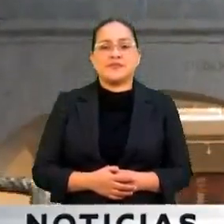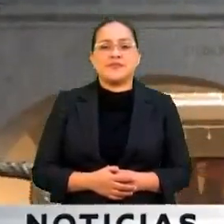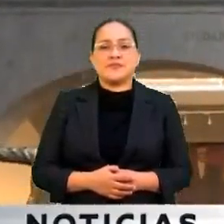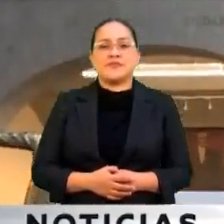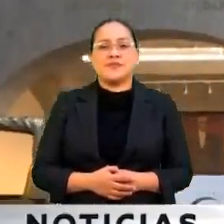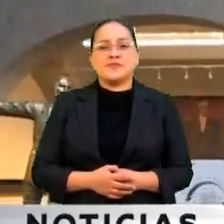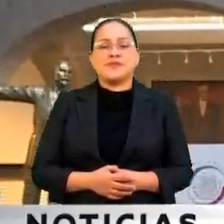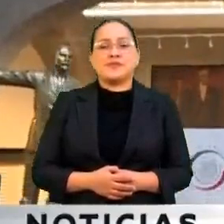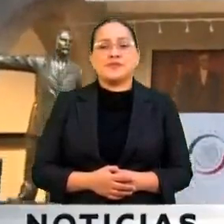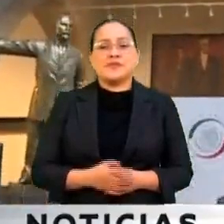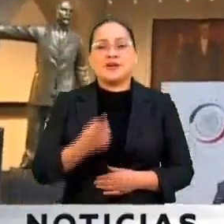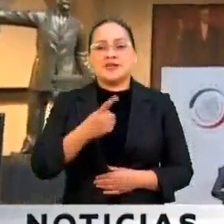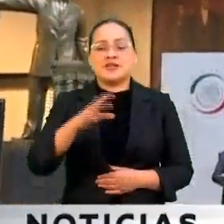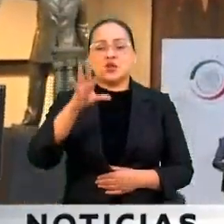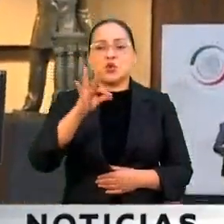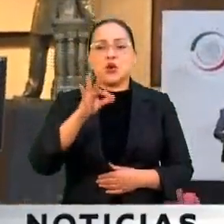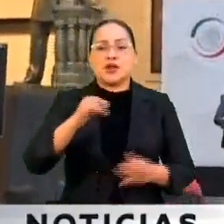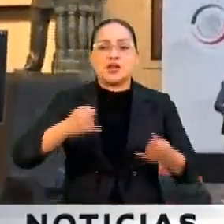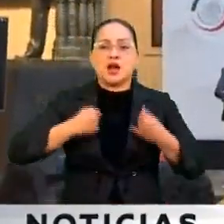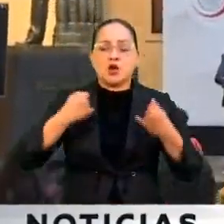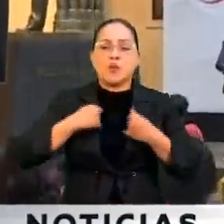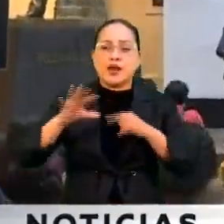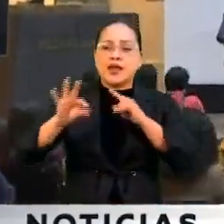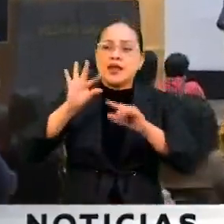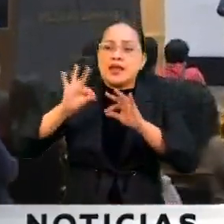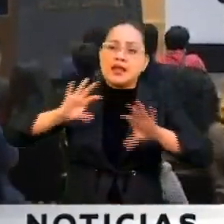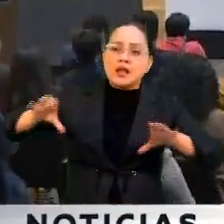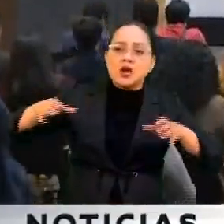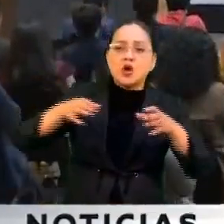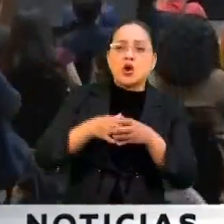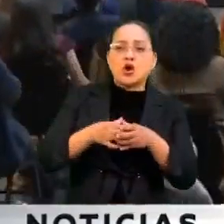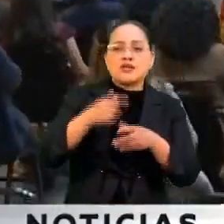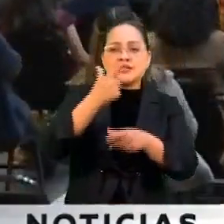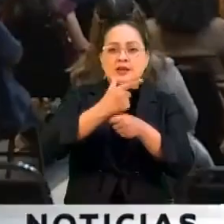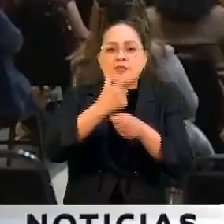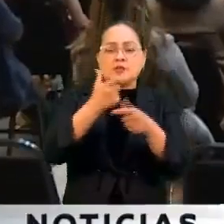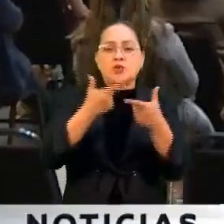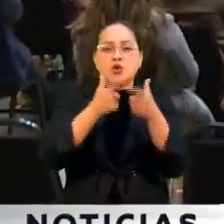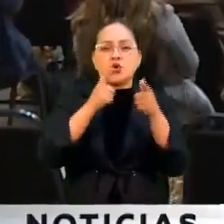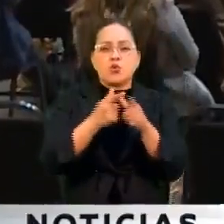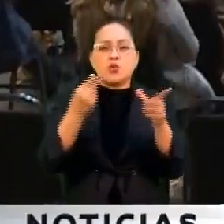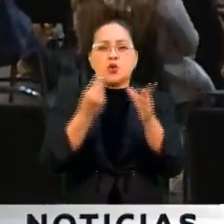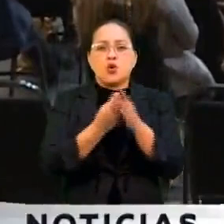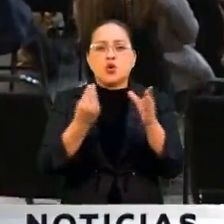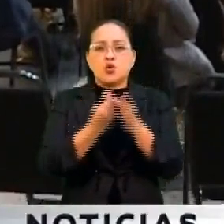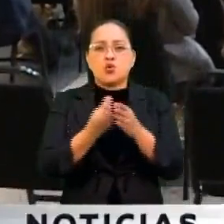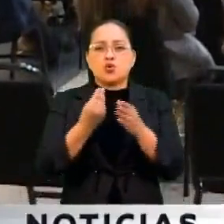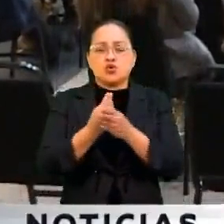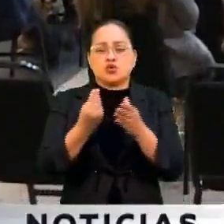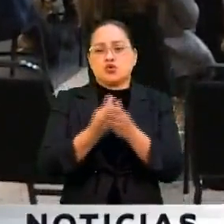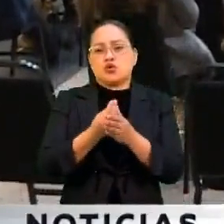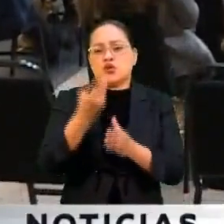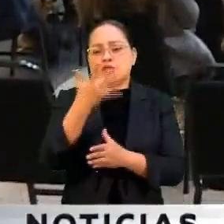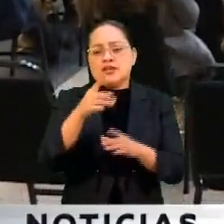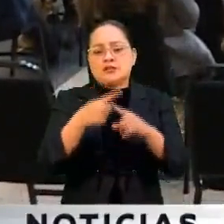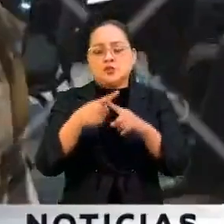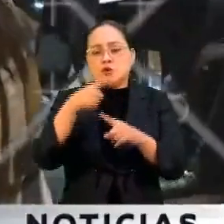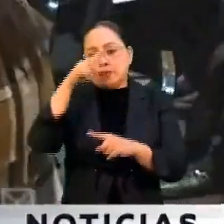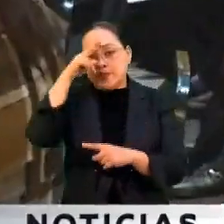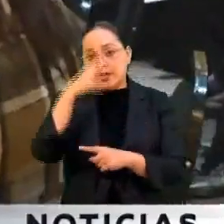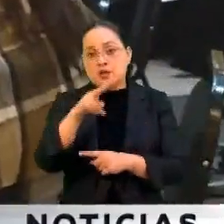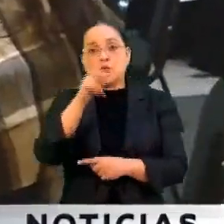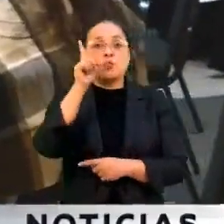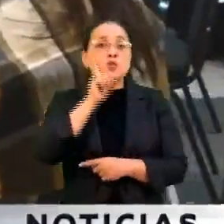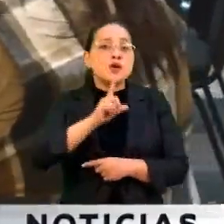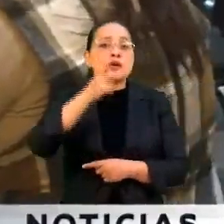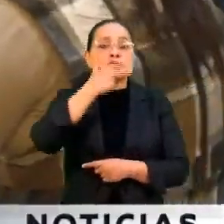140 jóvenes fueron los elegidos para formar parte de la séptima generación del taller legislativo 10 por México. Mujeres y hombres con